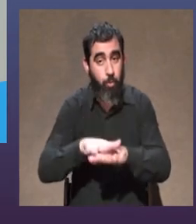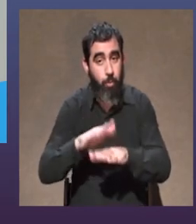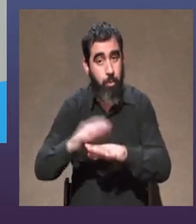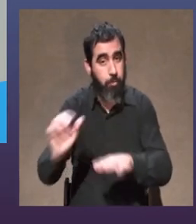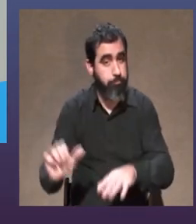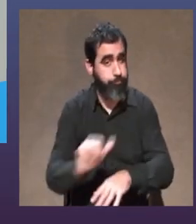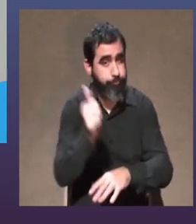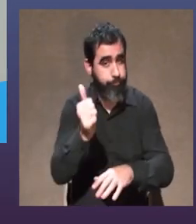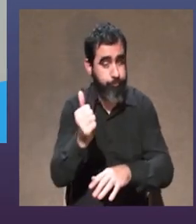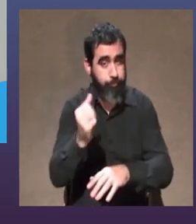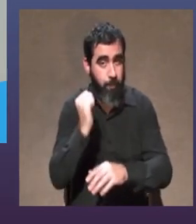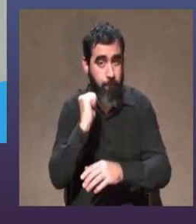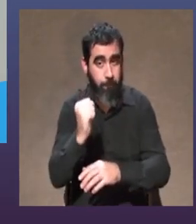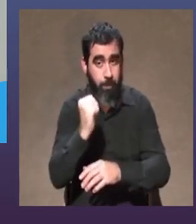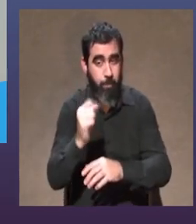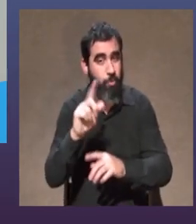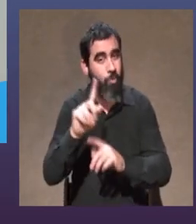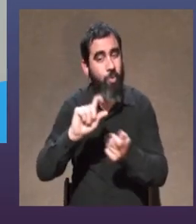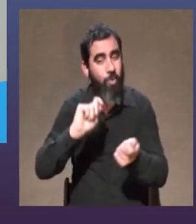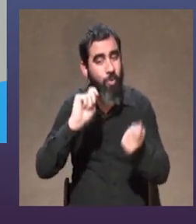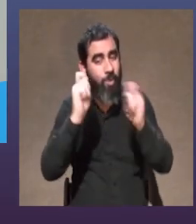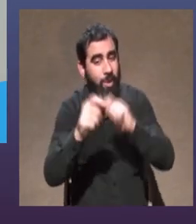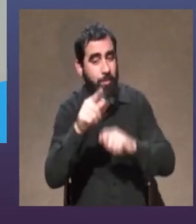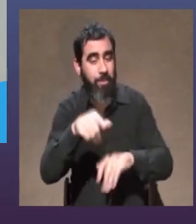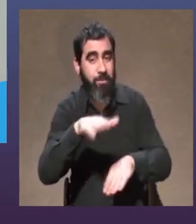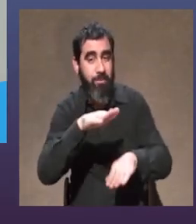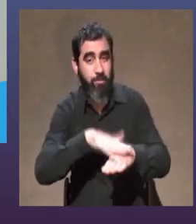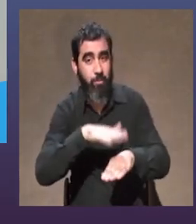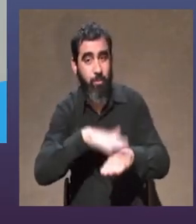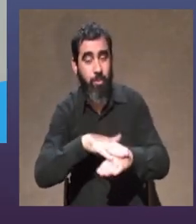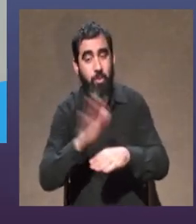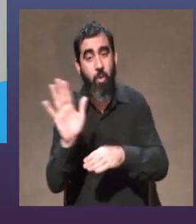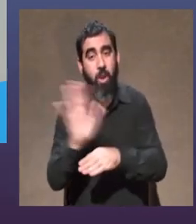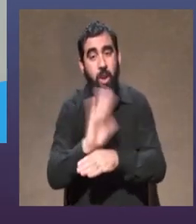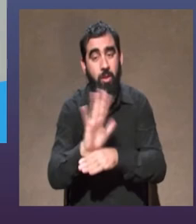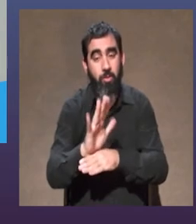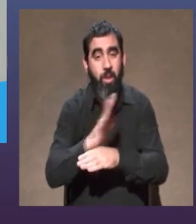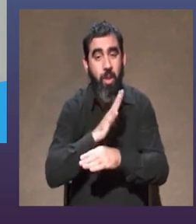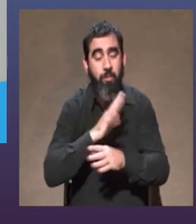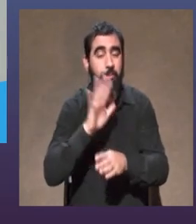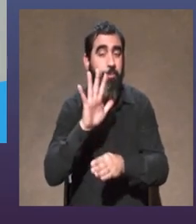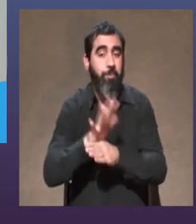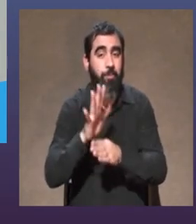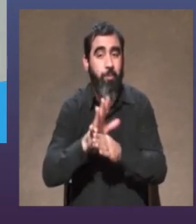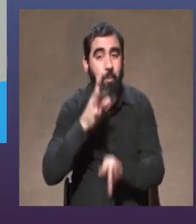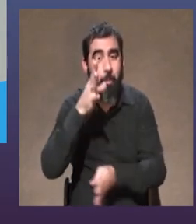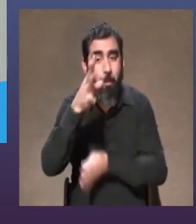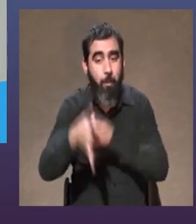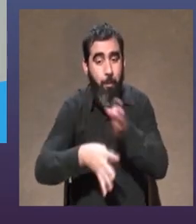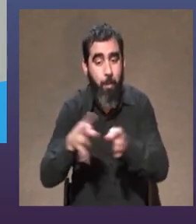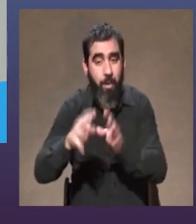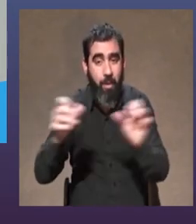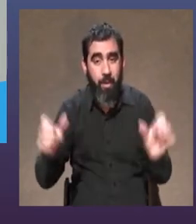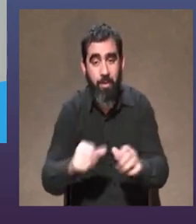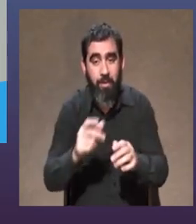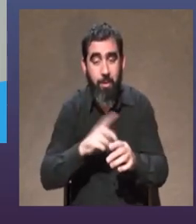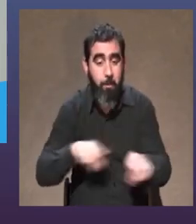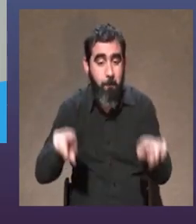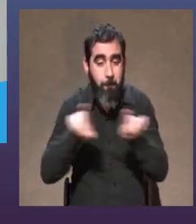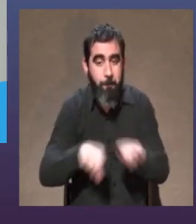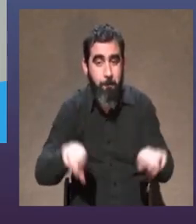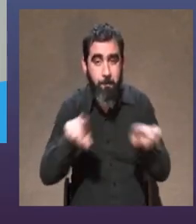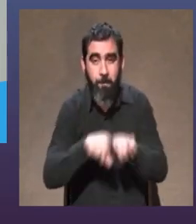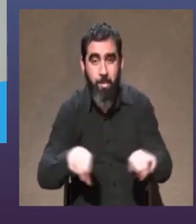en los momentos de éxito para que no se conviertan en los actores y las actrices en máquinas de reproducción de